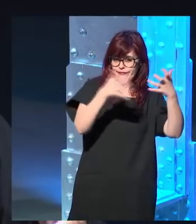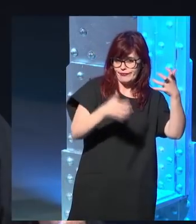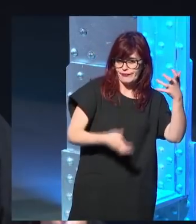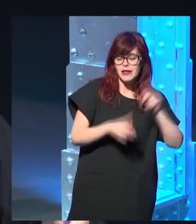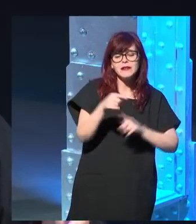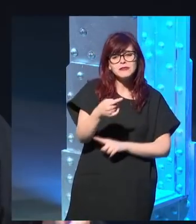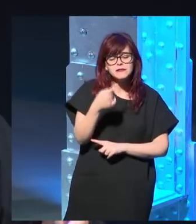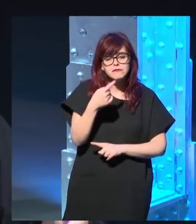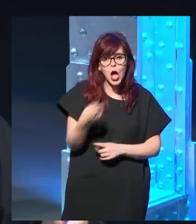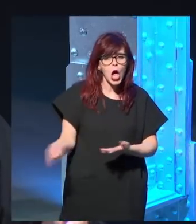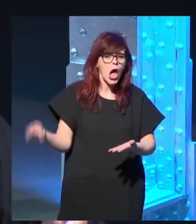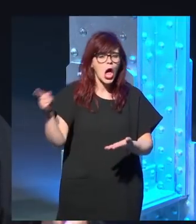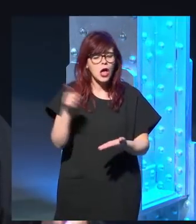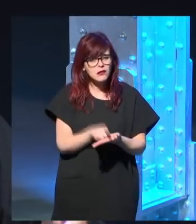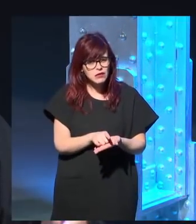y después